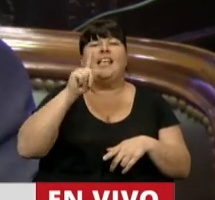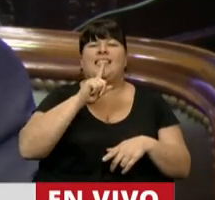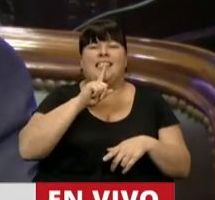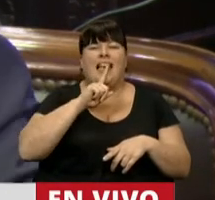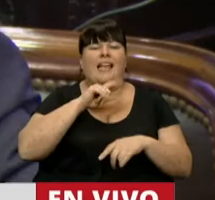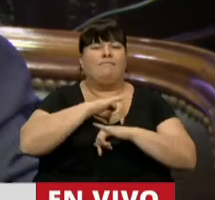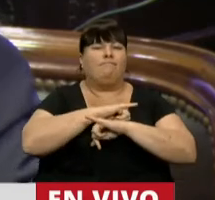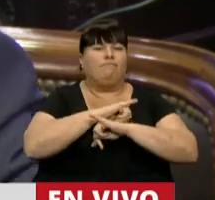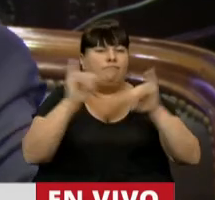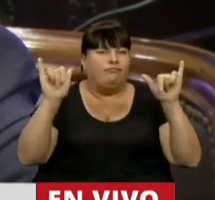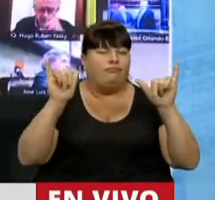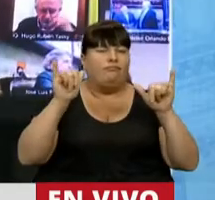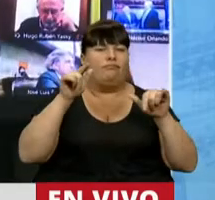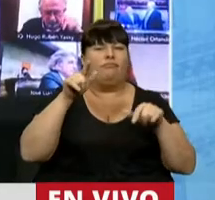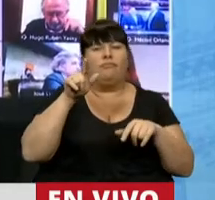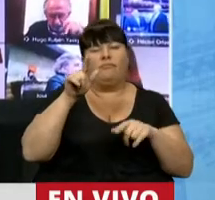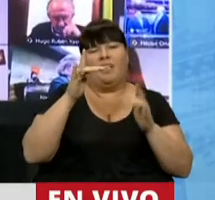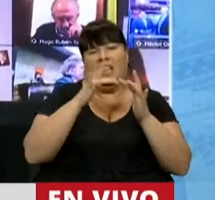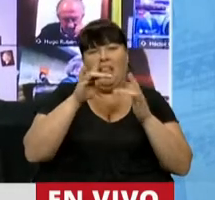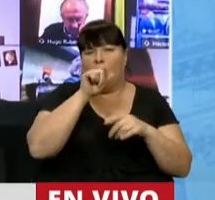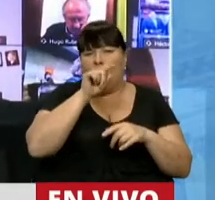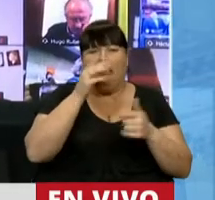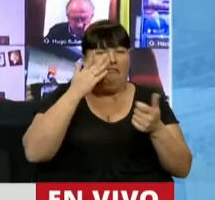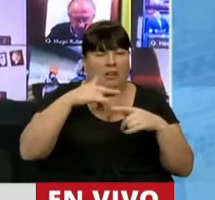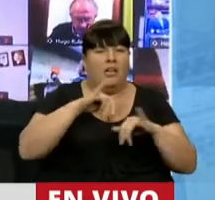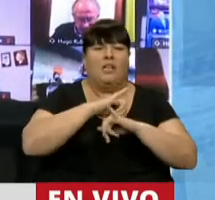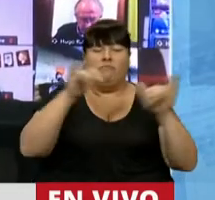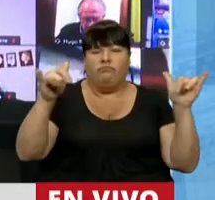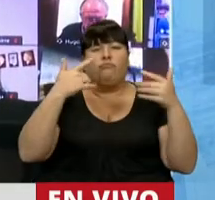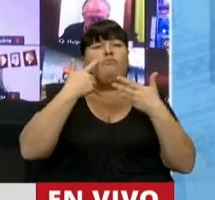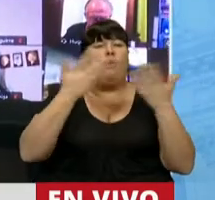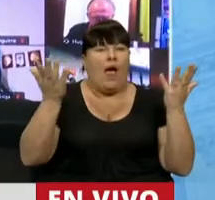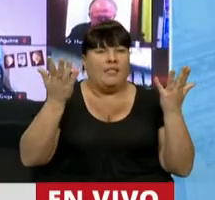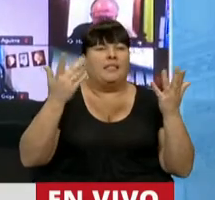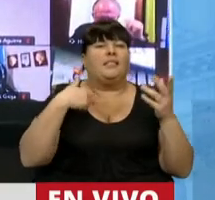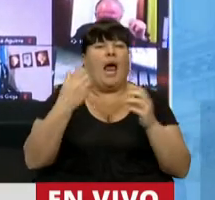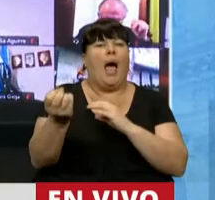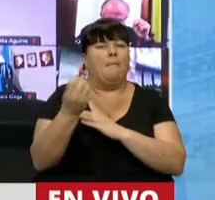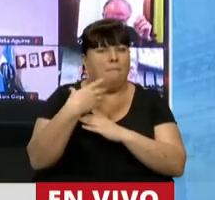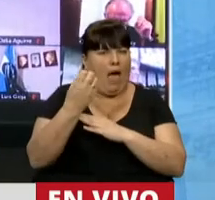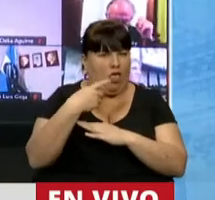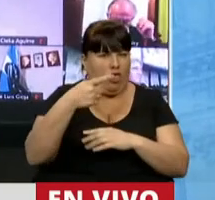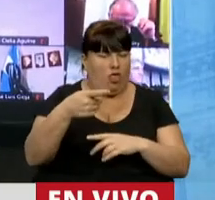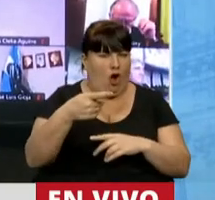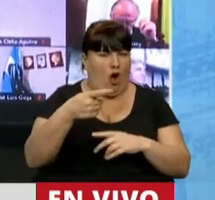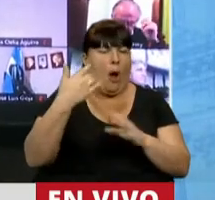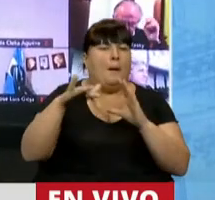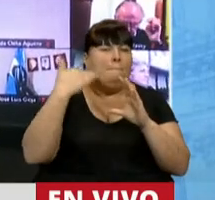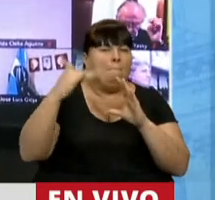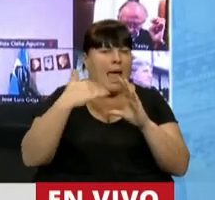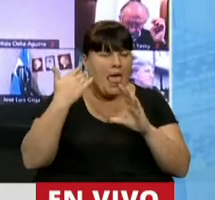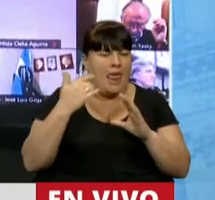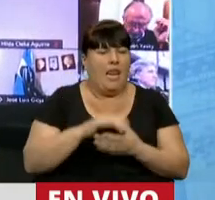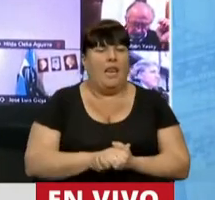hizo una publicación en una de las redes mostrando los envíos que me había, los mails que habían